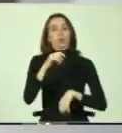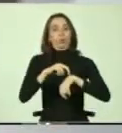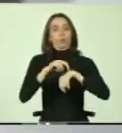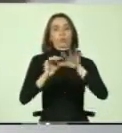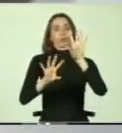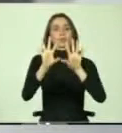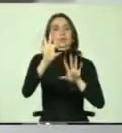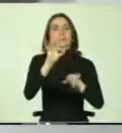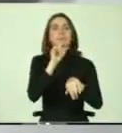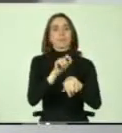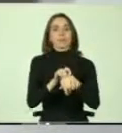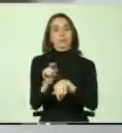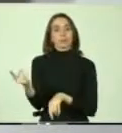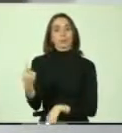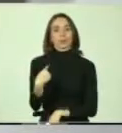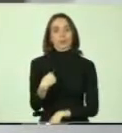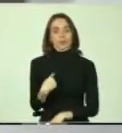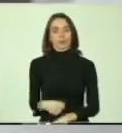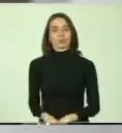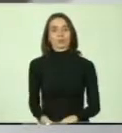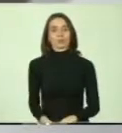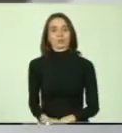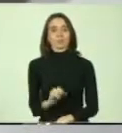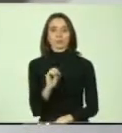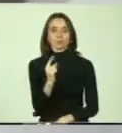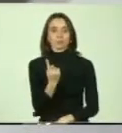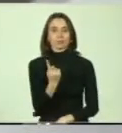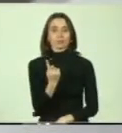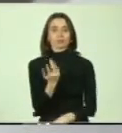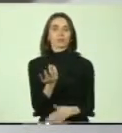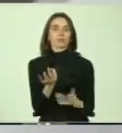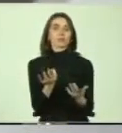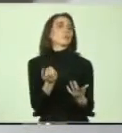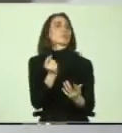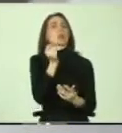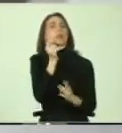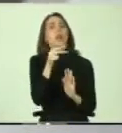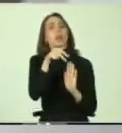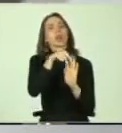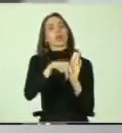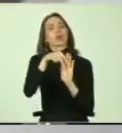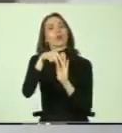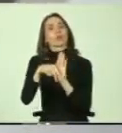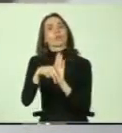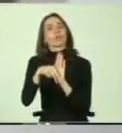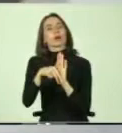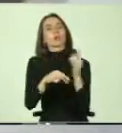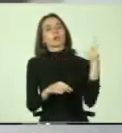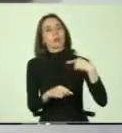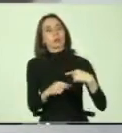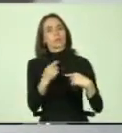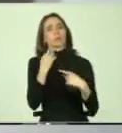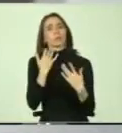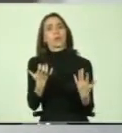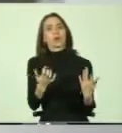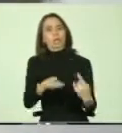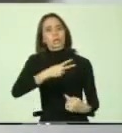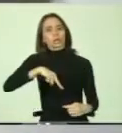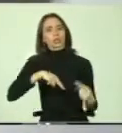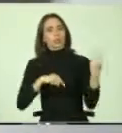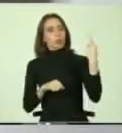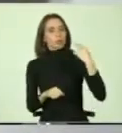minutos que se me han asignado. En primer lugar, ¿cuál es la normativa que nos obliga? ¿Por qué estamos obligados